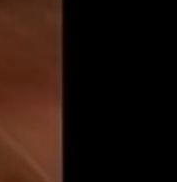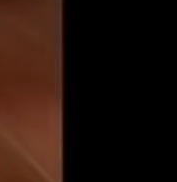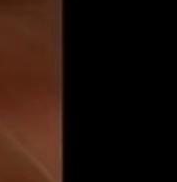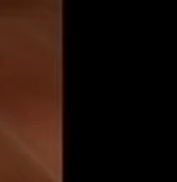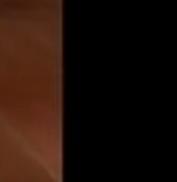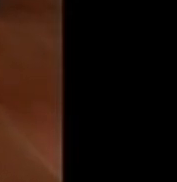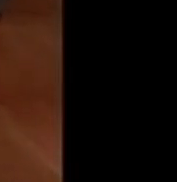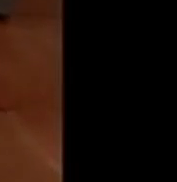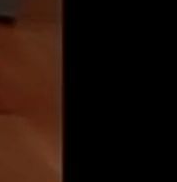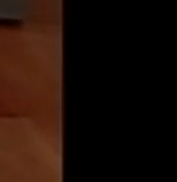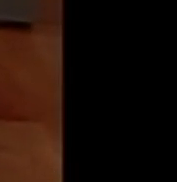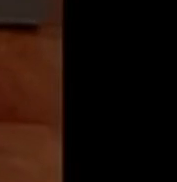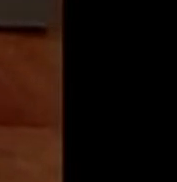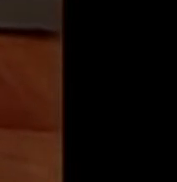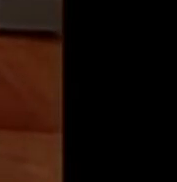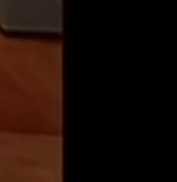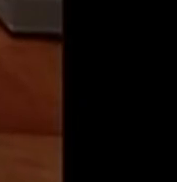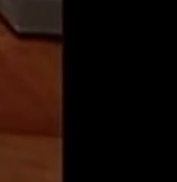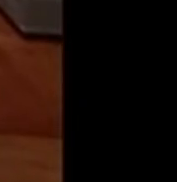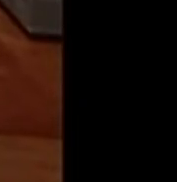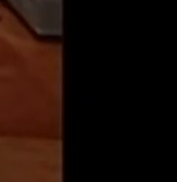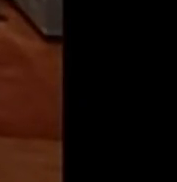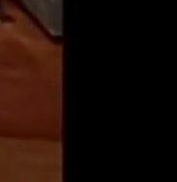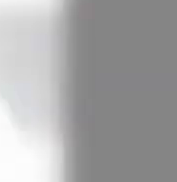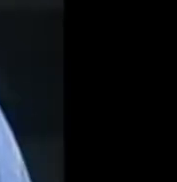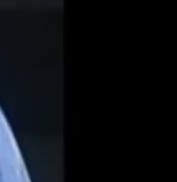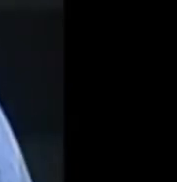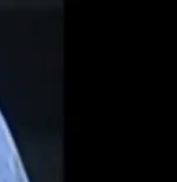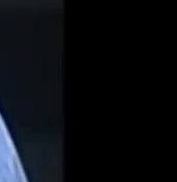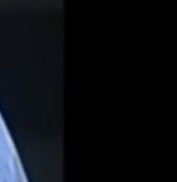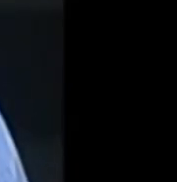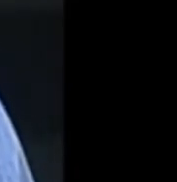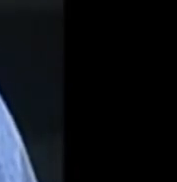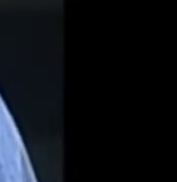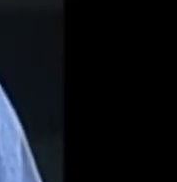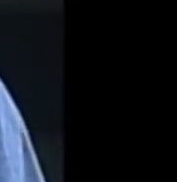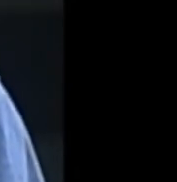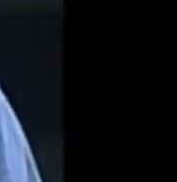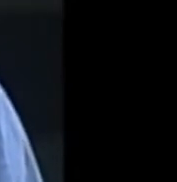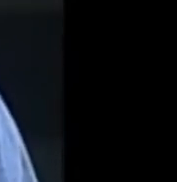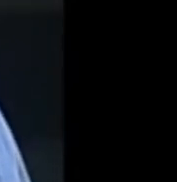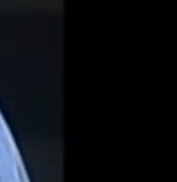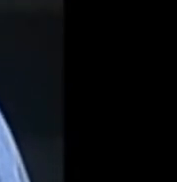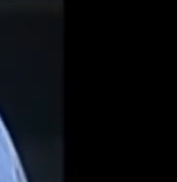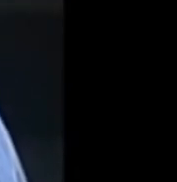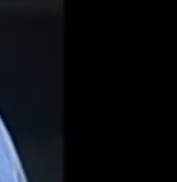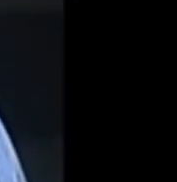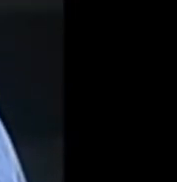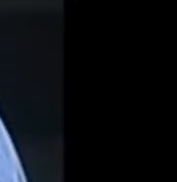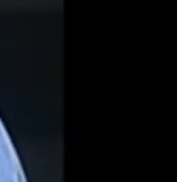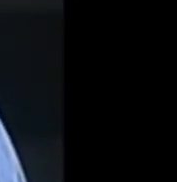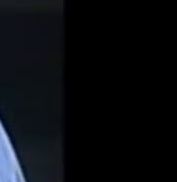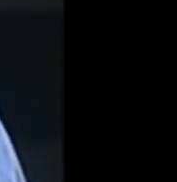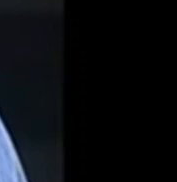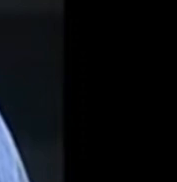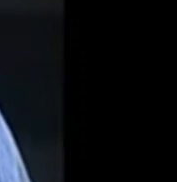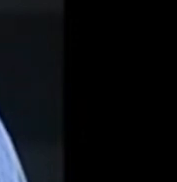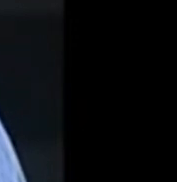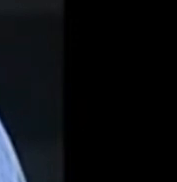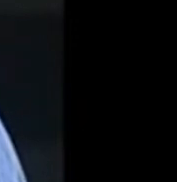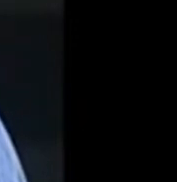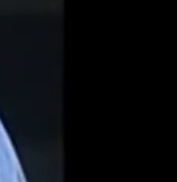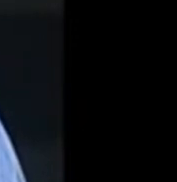director Gabriel Retes. ¿Cómo estás? Qué gusto. El cine que nos proponemos es un cine